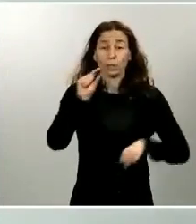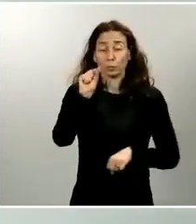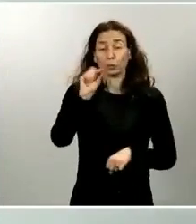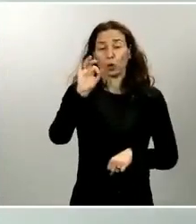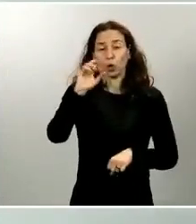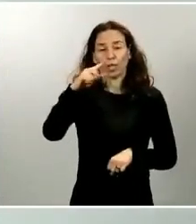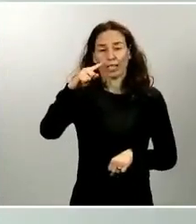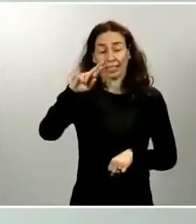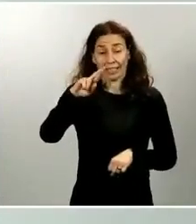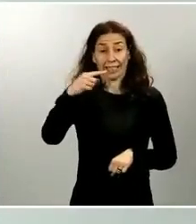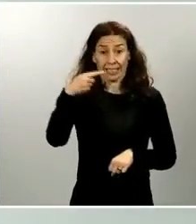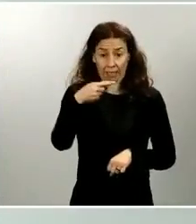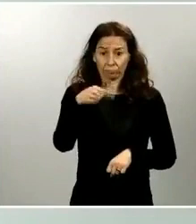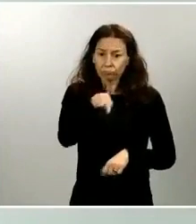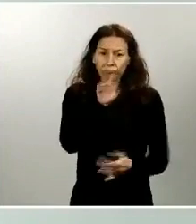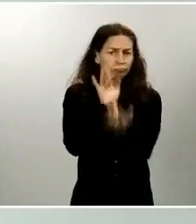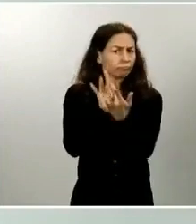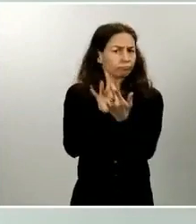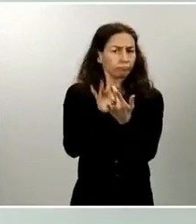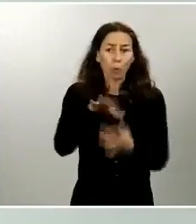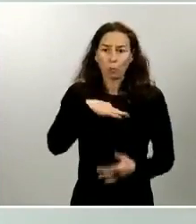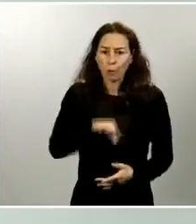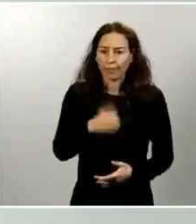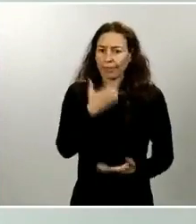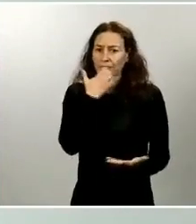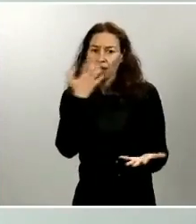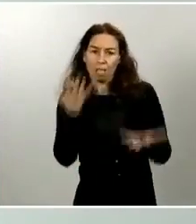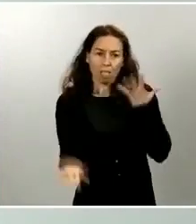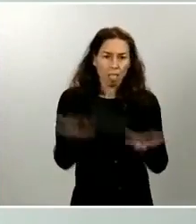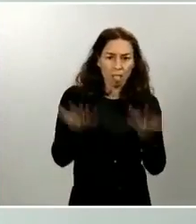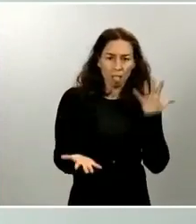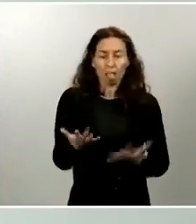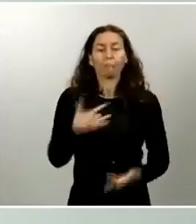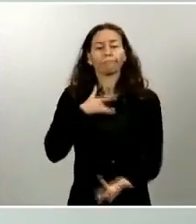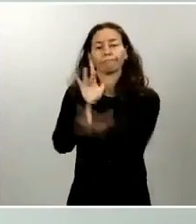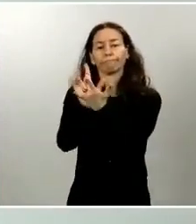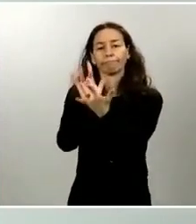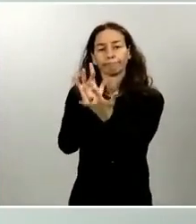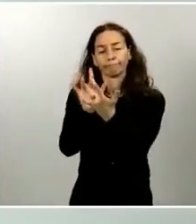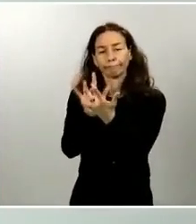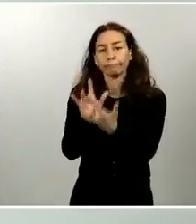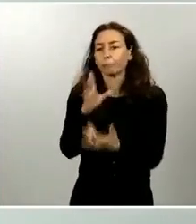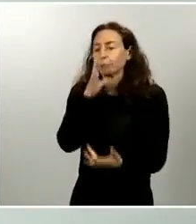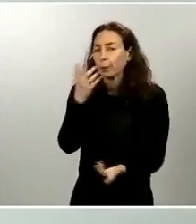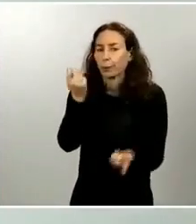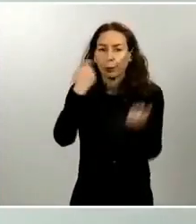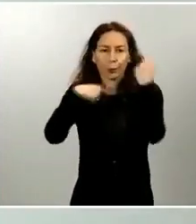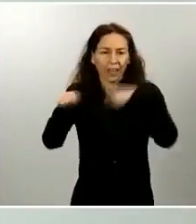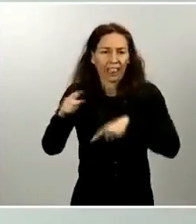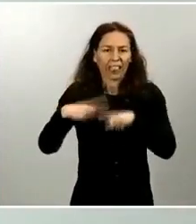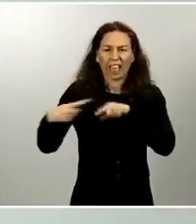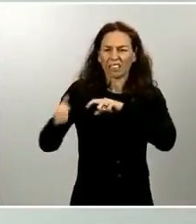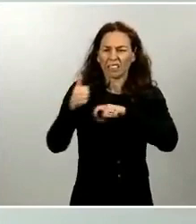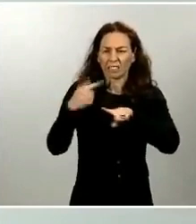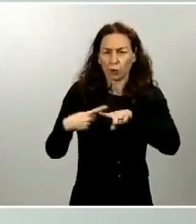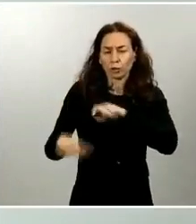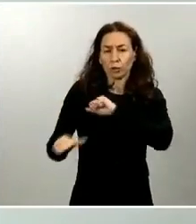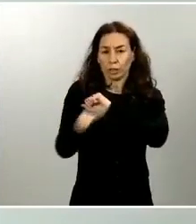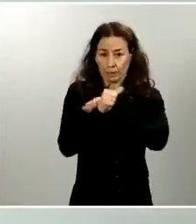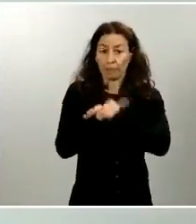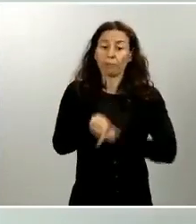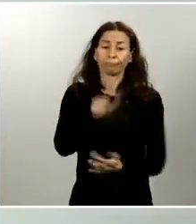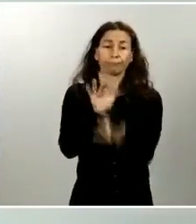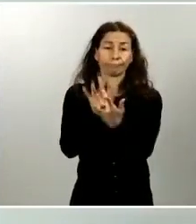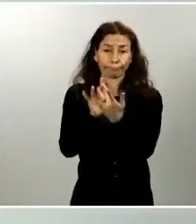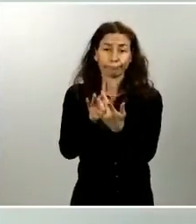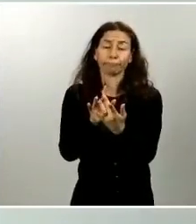pueden contactar para recibir información precisa relacionada con ventas fraudulentas y posibles estafas. Pero